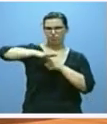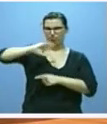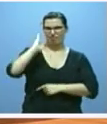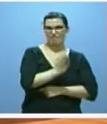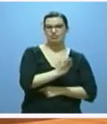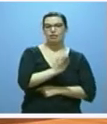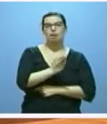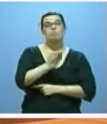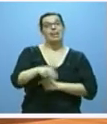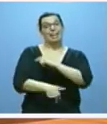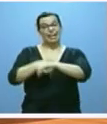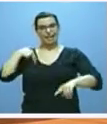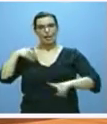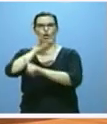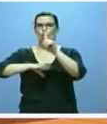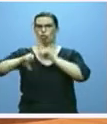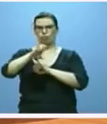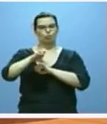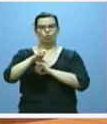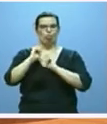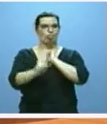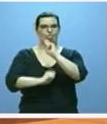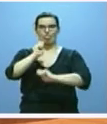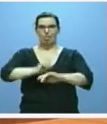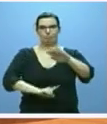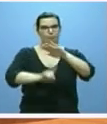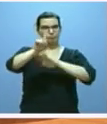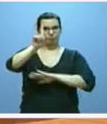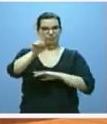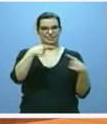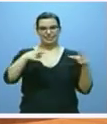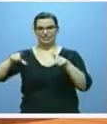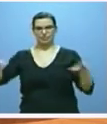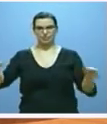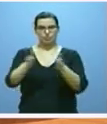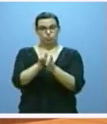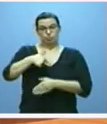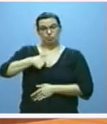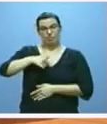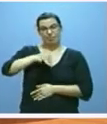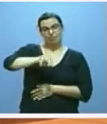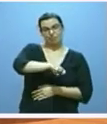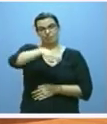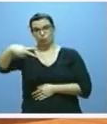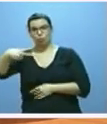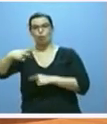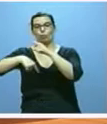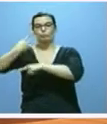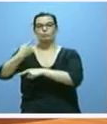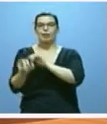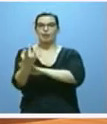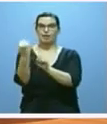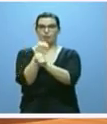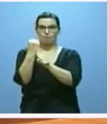contexto es de claro crecimiento. Un crecimiento que, además de traducirse en creación de empleo, como veremos a